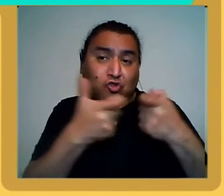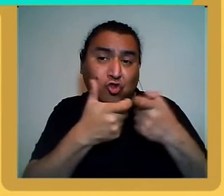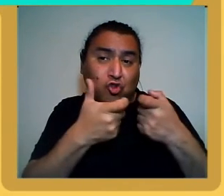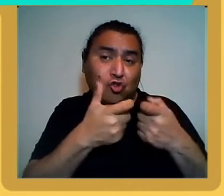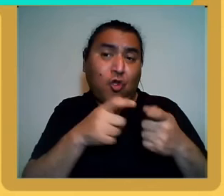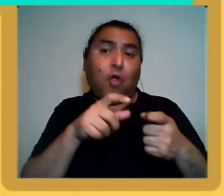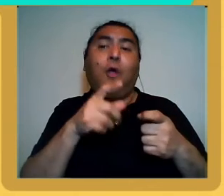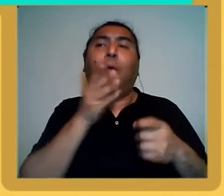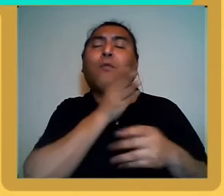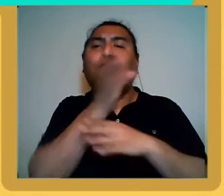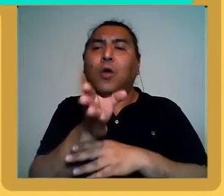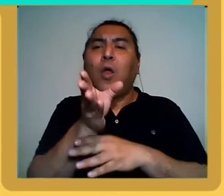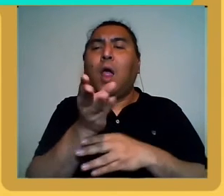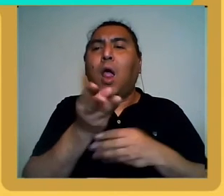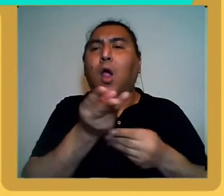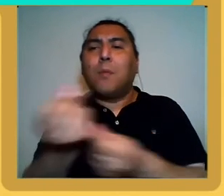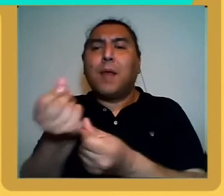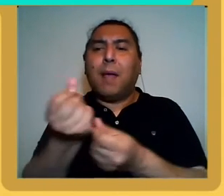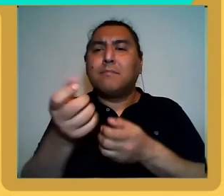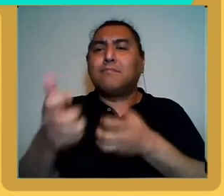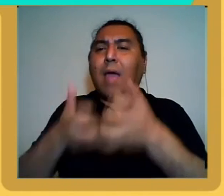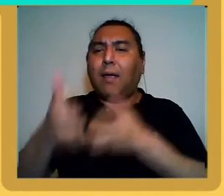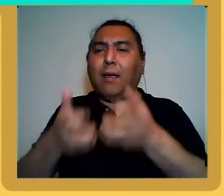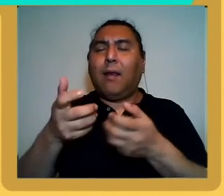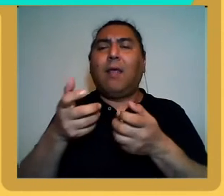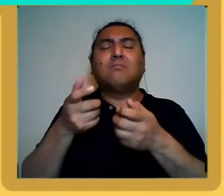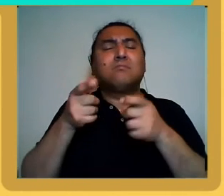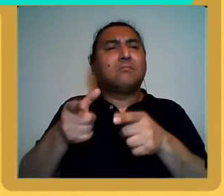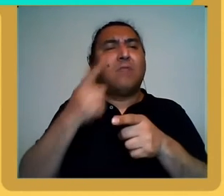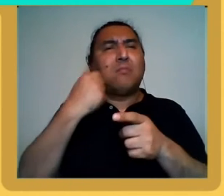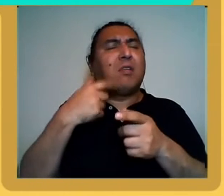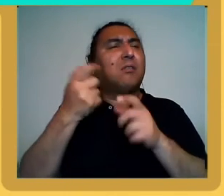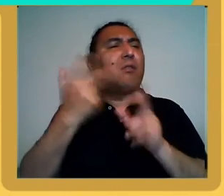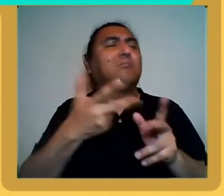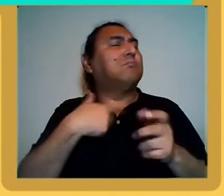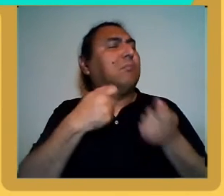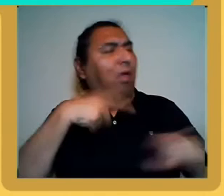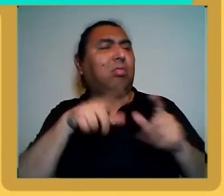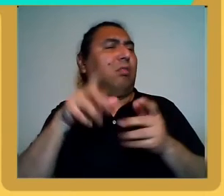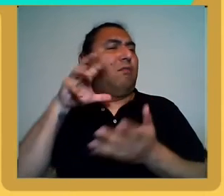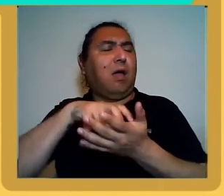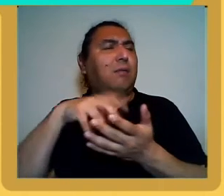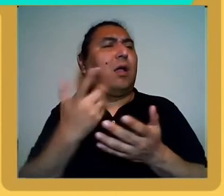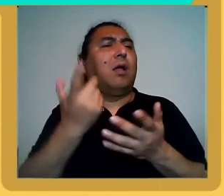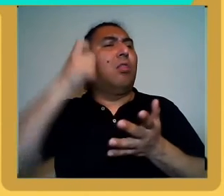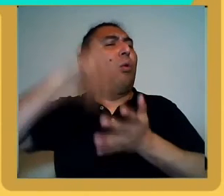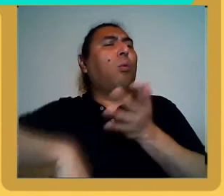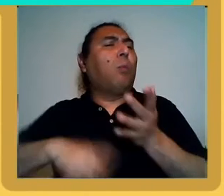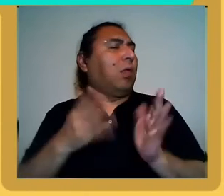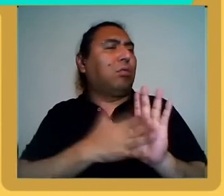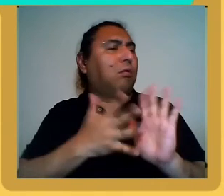socio le dijo, le vendo la fábrica, y se le mandó a la fábrica con documentos firmados, sea, creo que era pagar a tres años, sin capital,